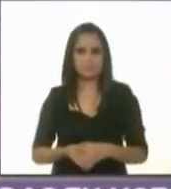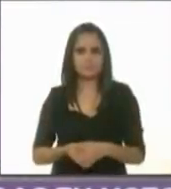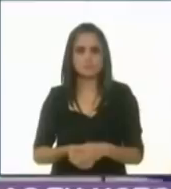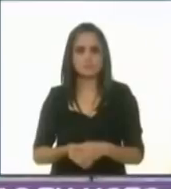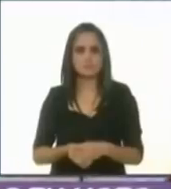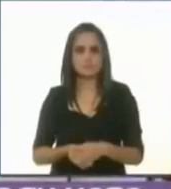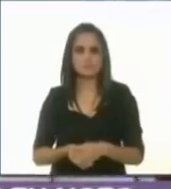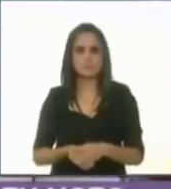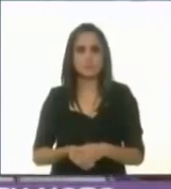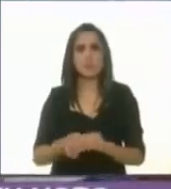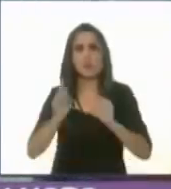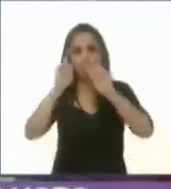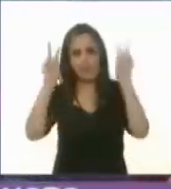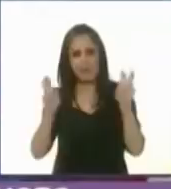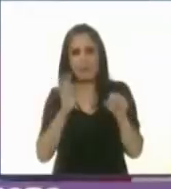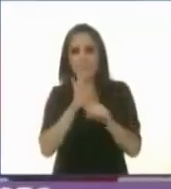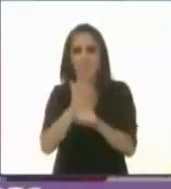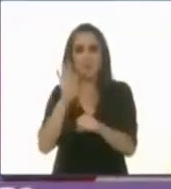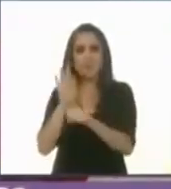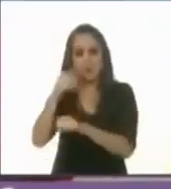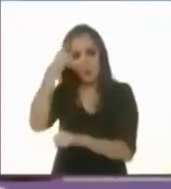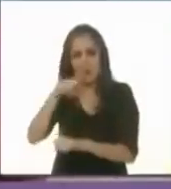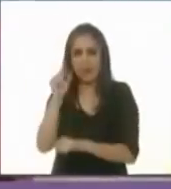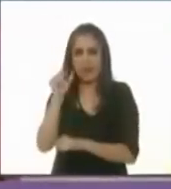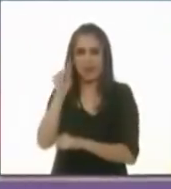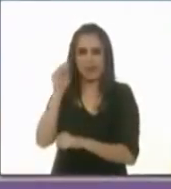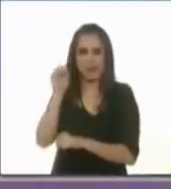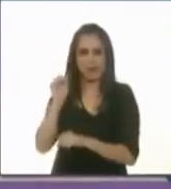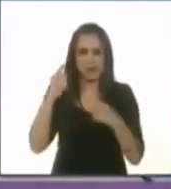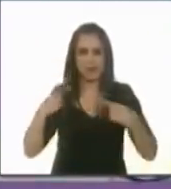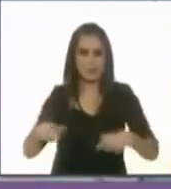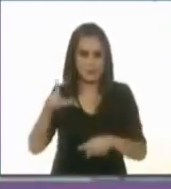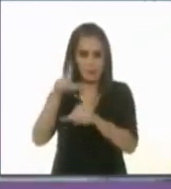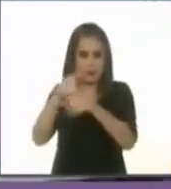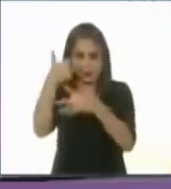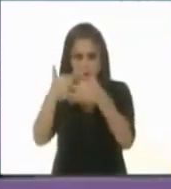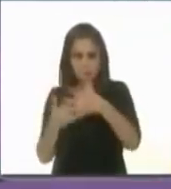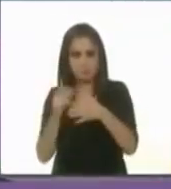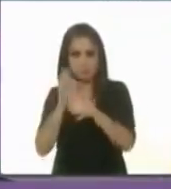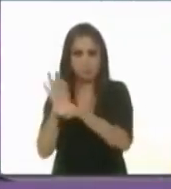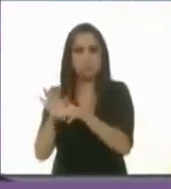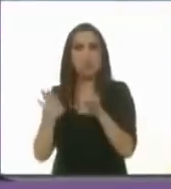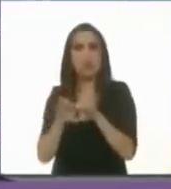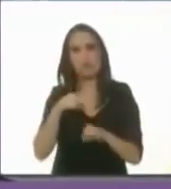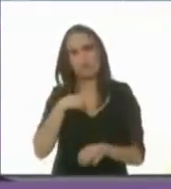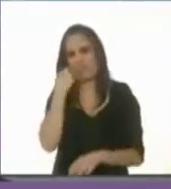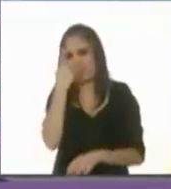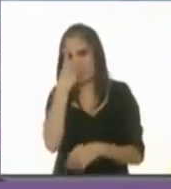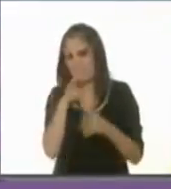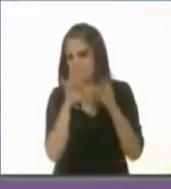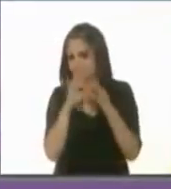En el tema de protección de datos personales, necesitamos dejar algo muy claro.